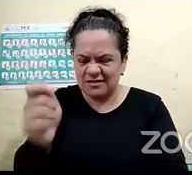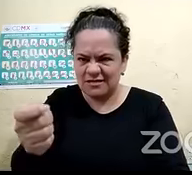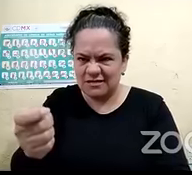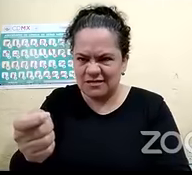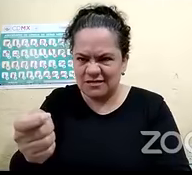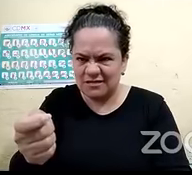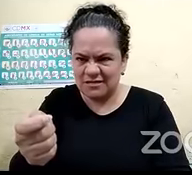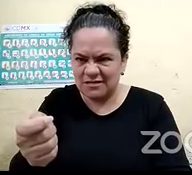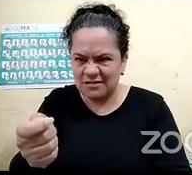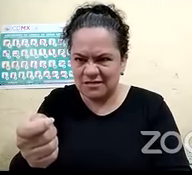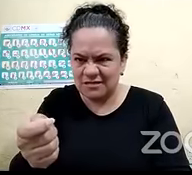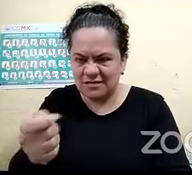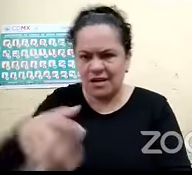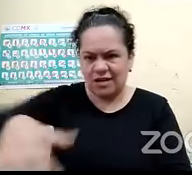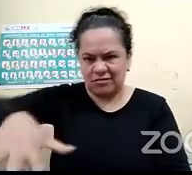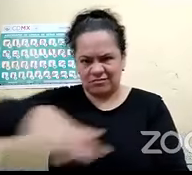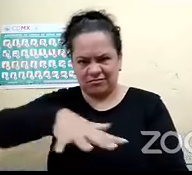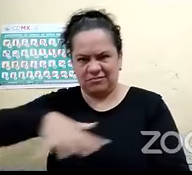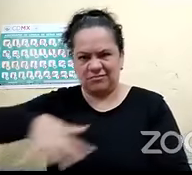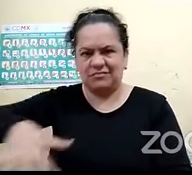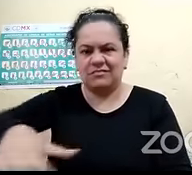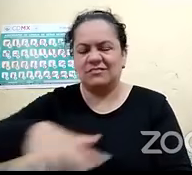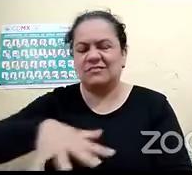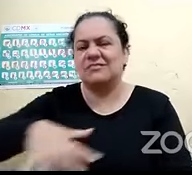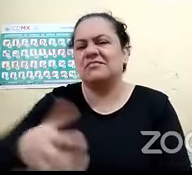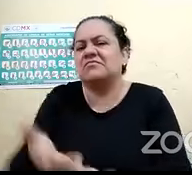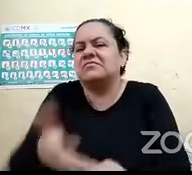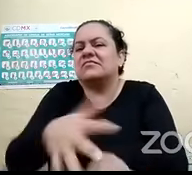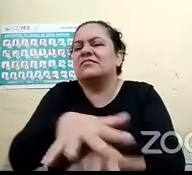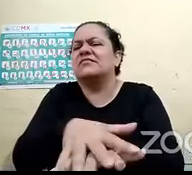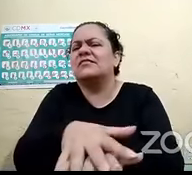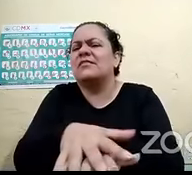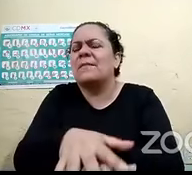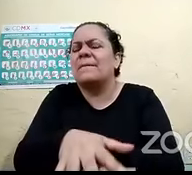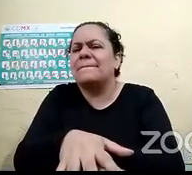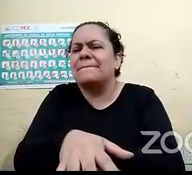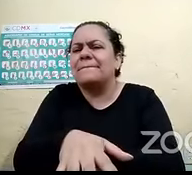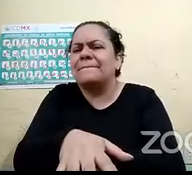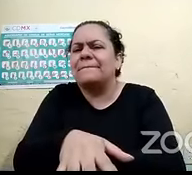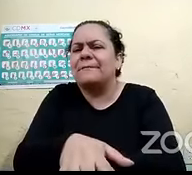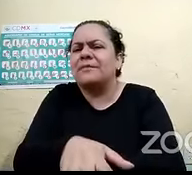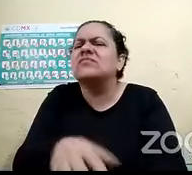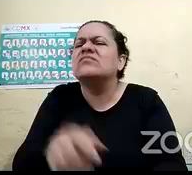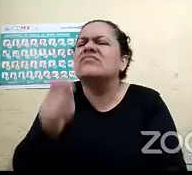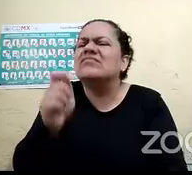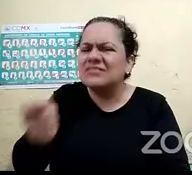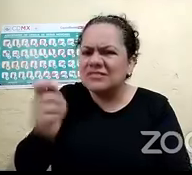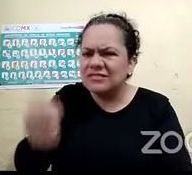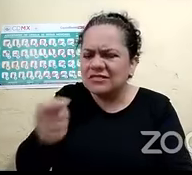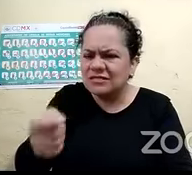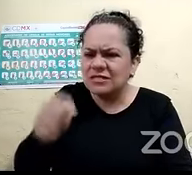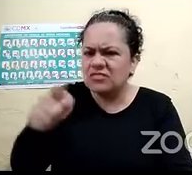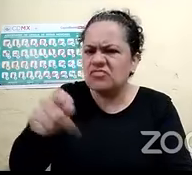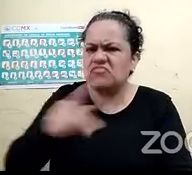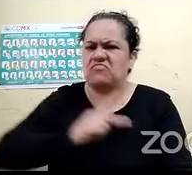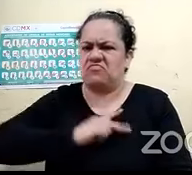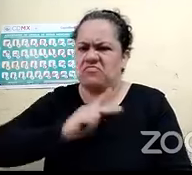inclusiva, de que pongamos medios de accesibilidad, pero ¿cómo pudiéramos definir inclusión?